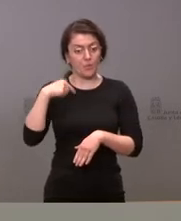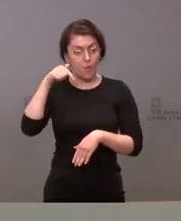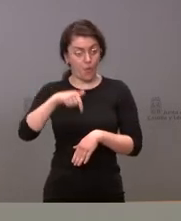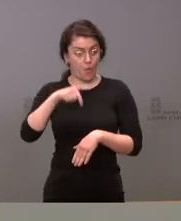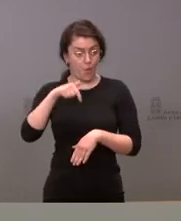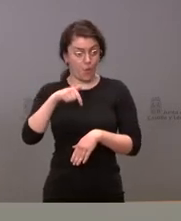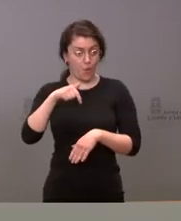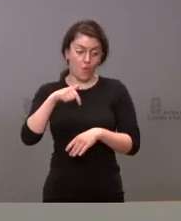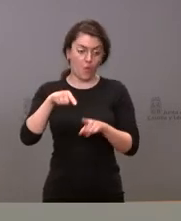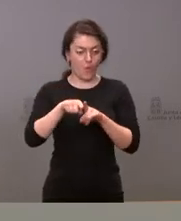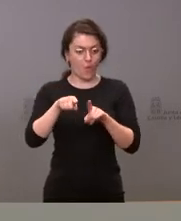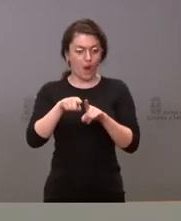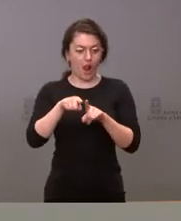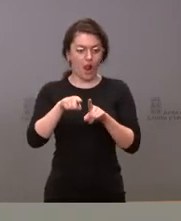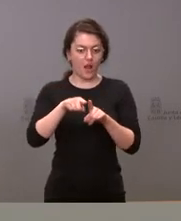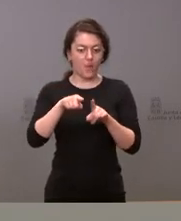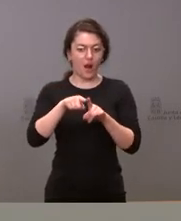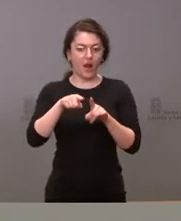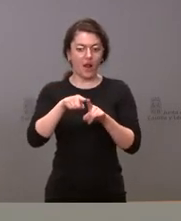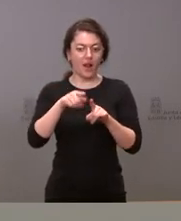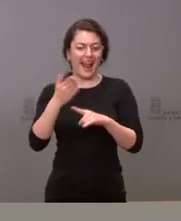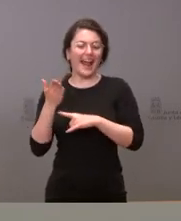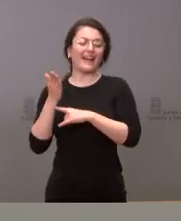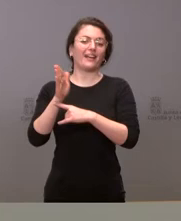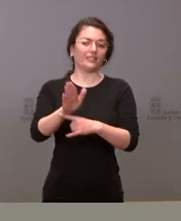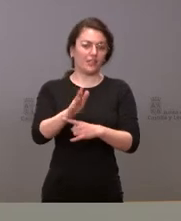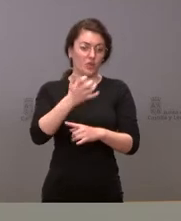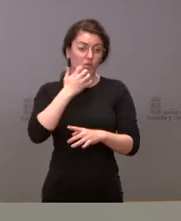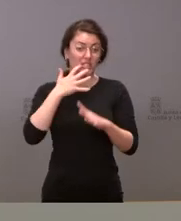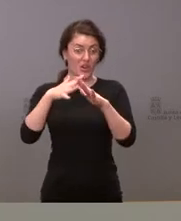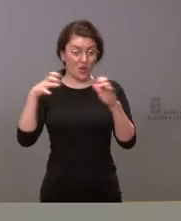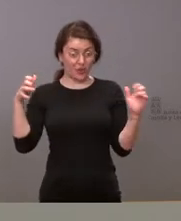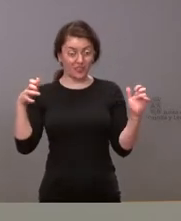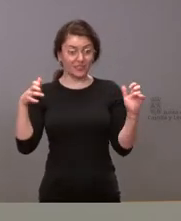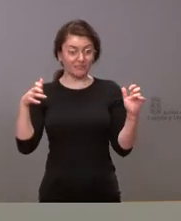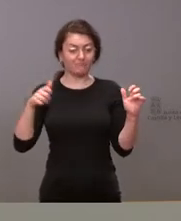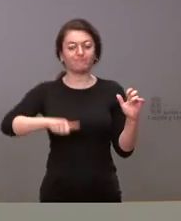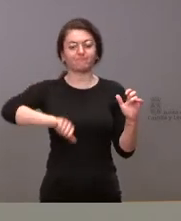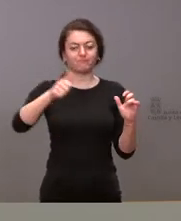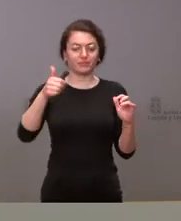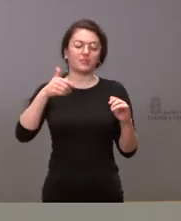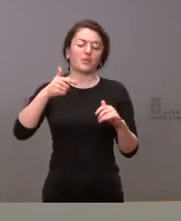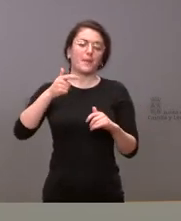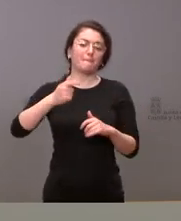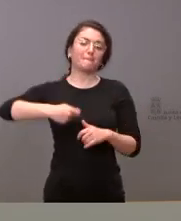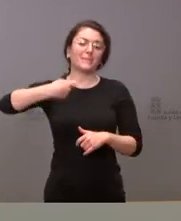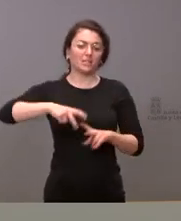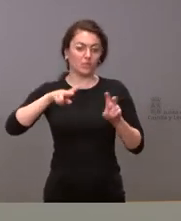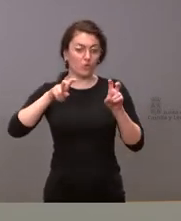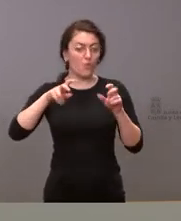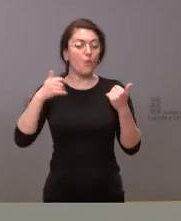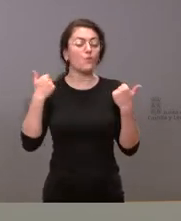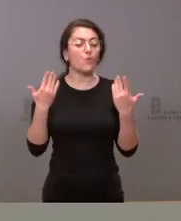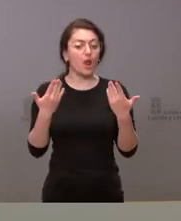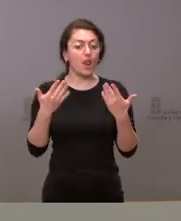y si las Cortes de Castilla y León lo desean el próximo lunes, nuevo presidente de la Junta de Castilla y León, es que en el momento de su toma